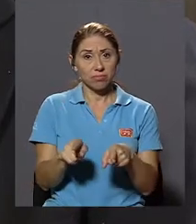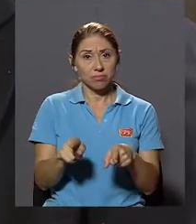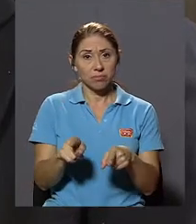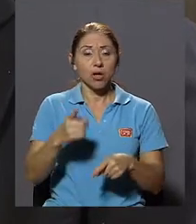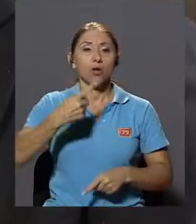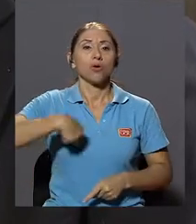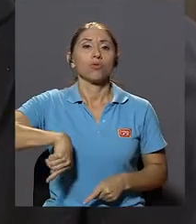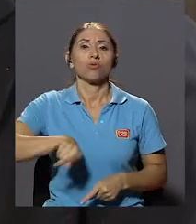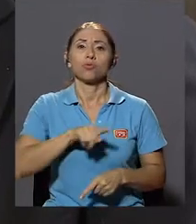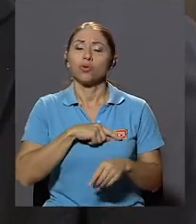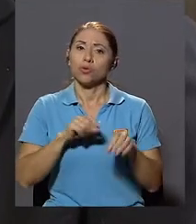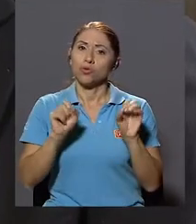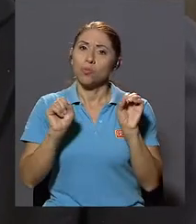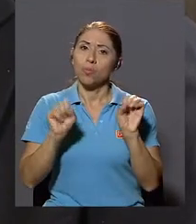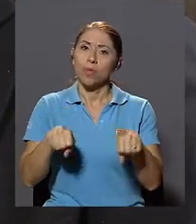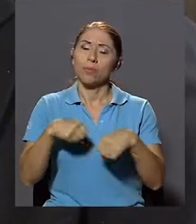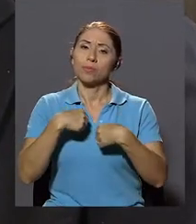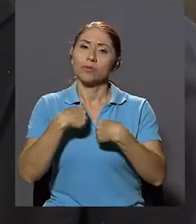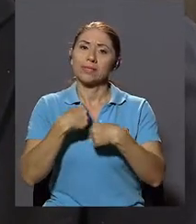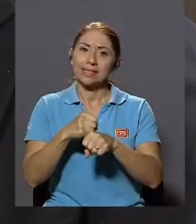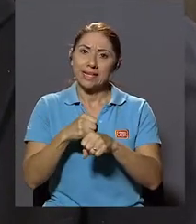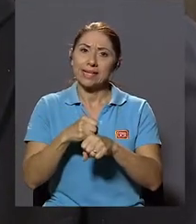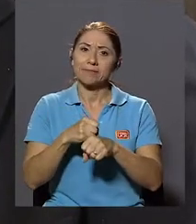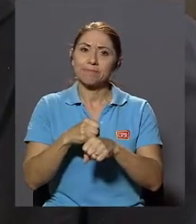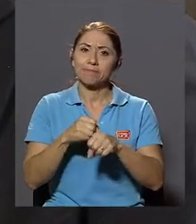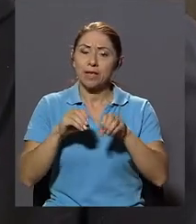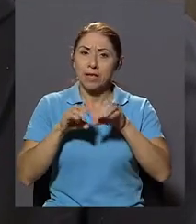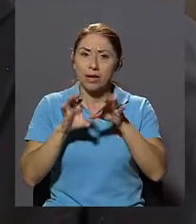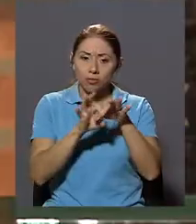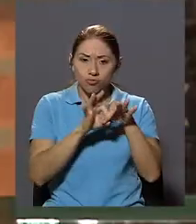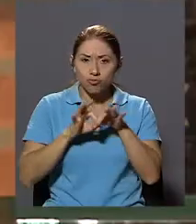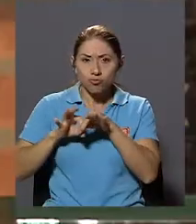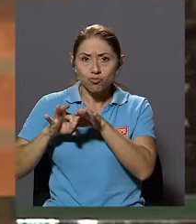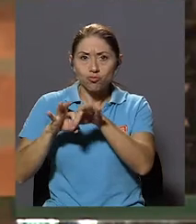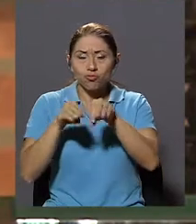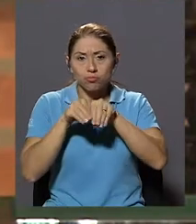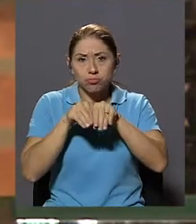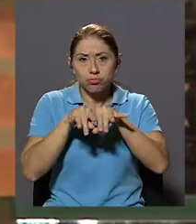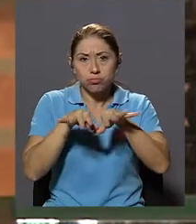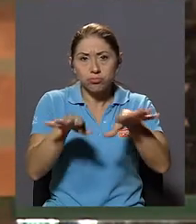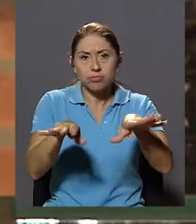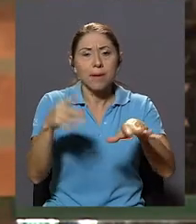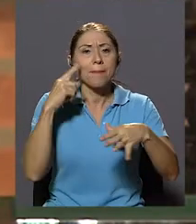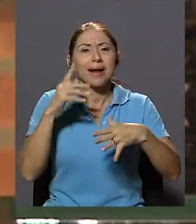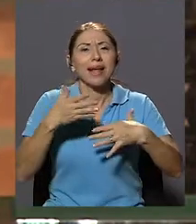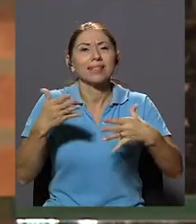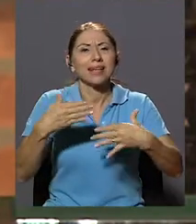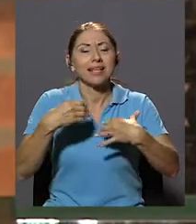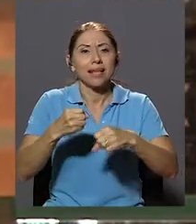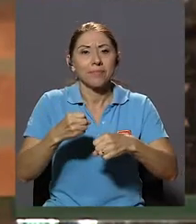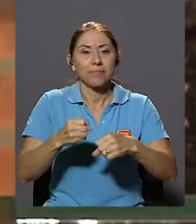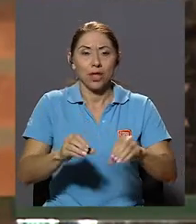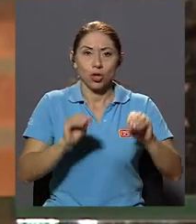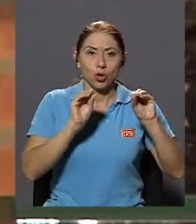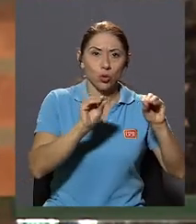Nosotros podemos hacer En las redes Que he mencionado Docencia Investigación Pero también Acción